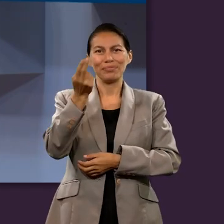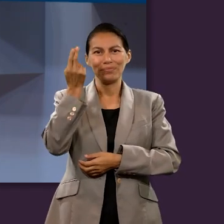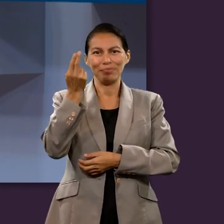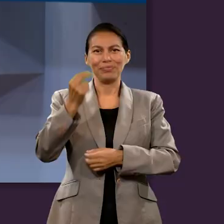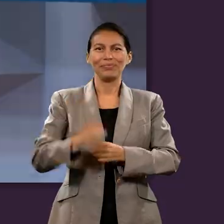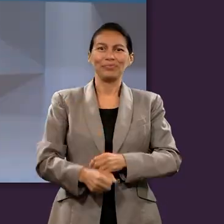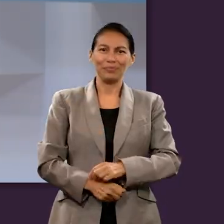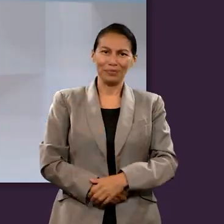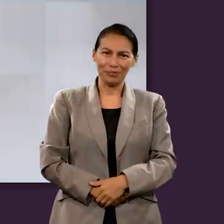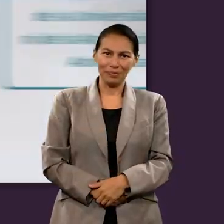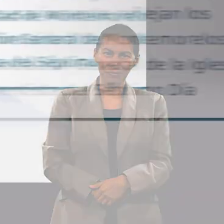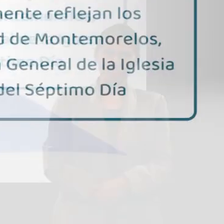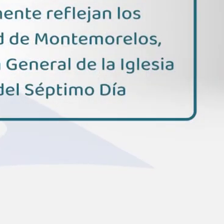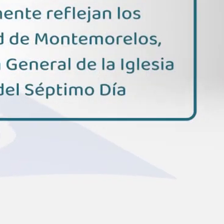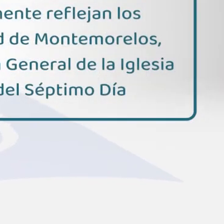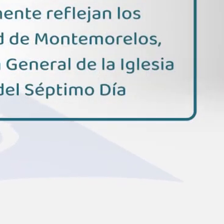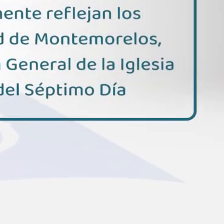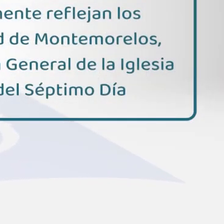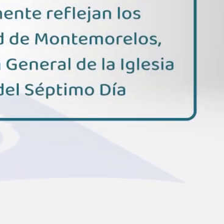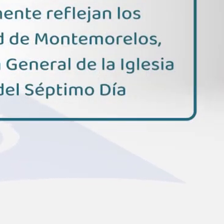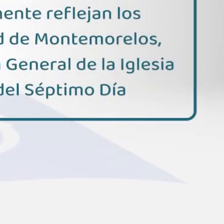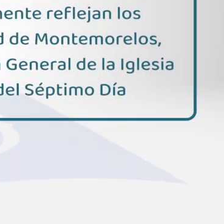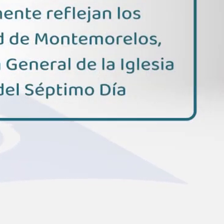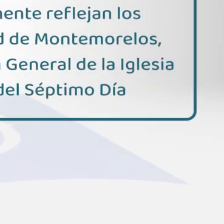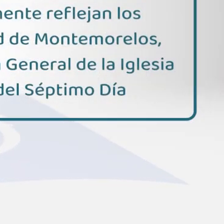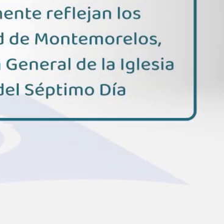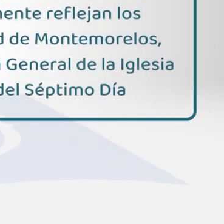Universitaria ¡Gracias!